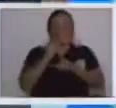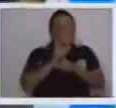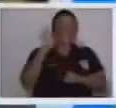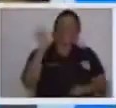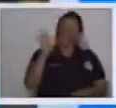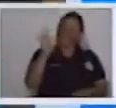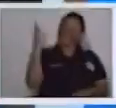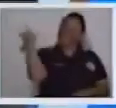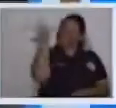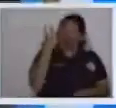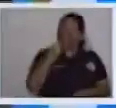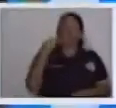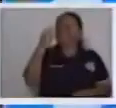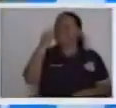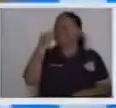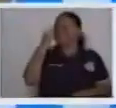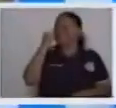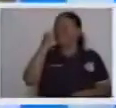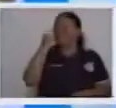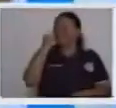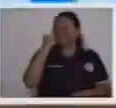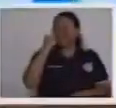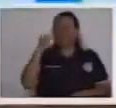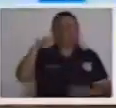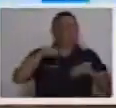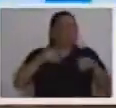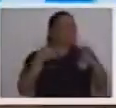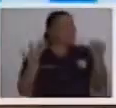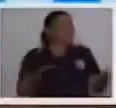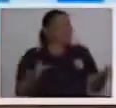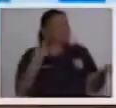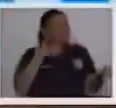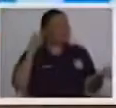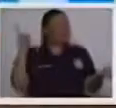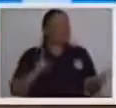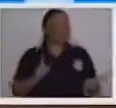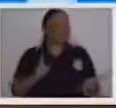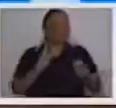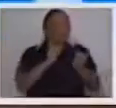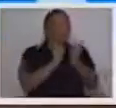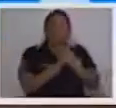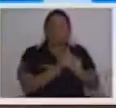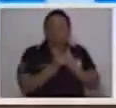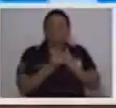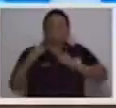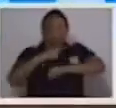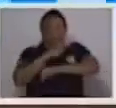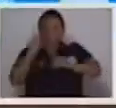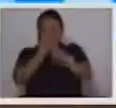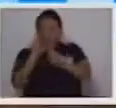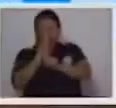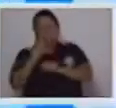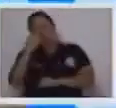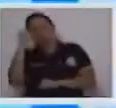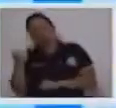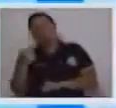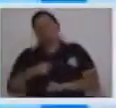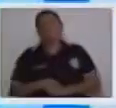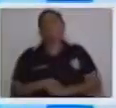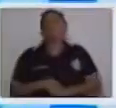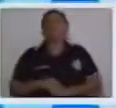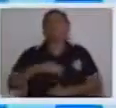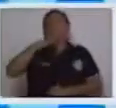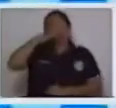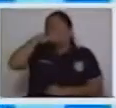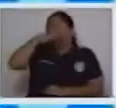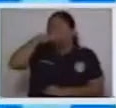¡Excelente! Esto está muy divertido. Está muy divertido. Pero ahora, ¿qué le parece? Cambiamos de animal. A ver, a mí me gustan los cerditos.